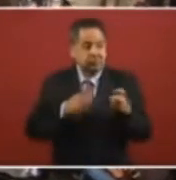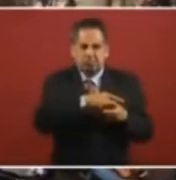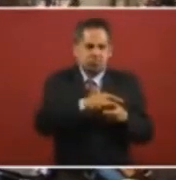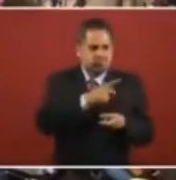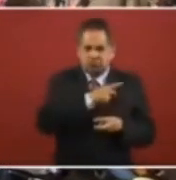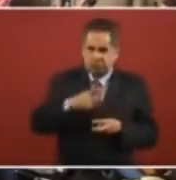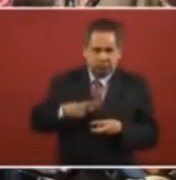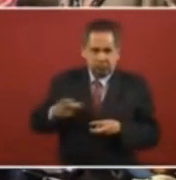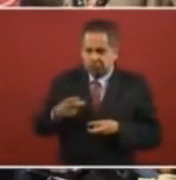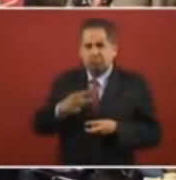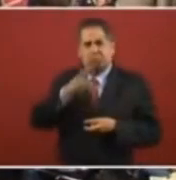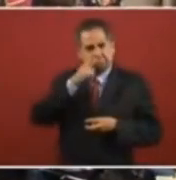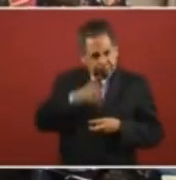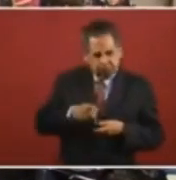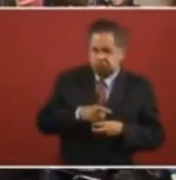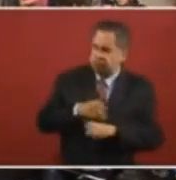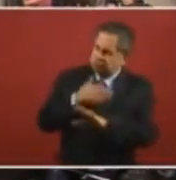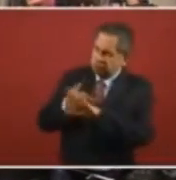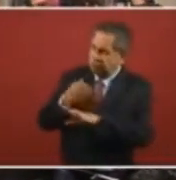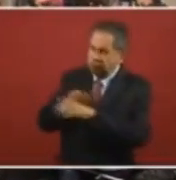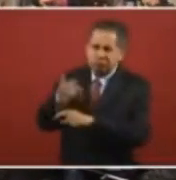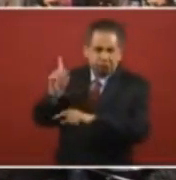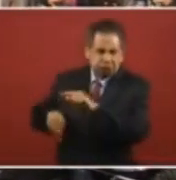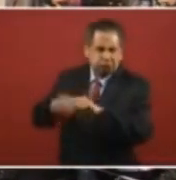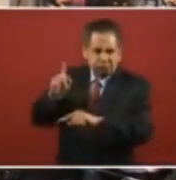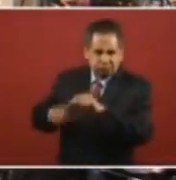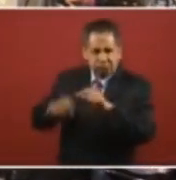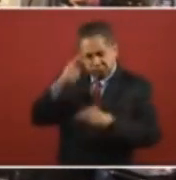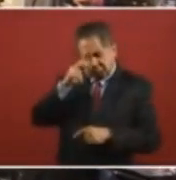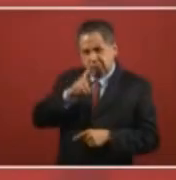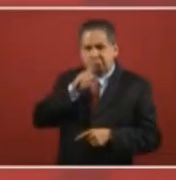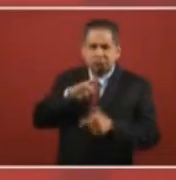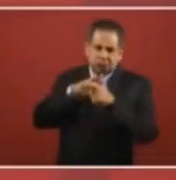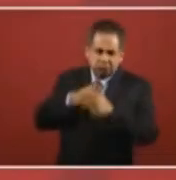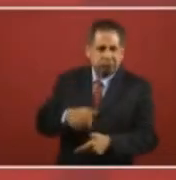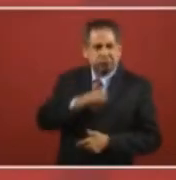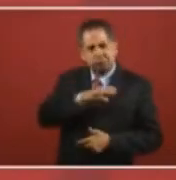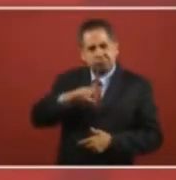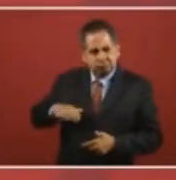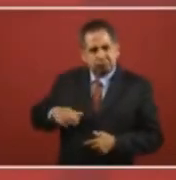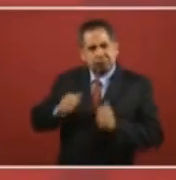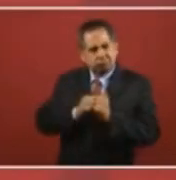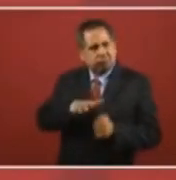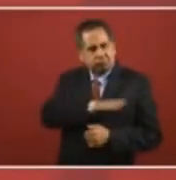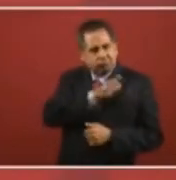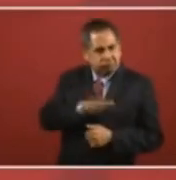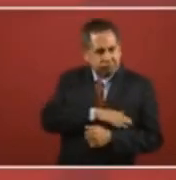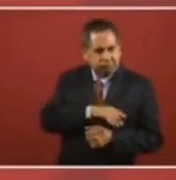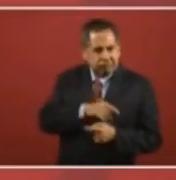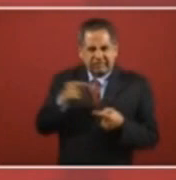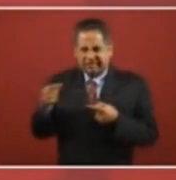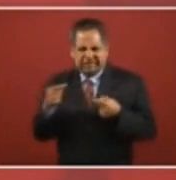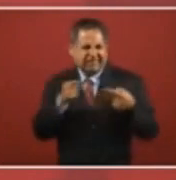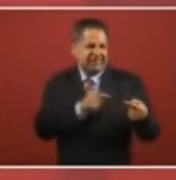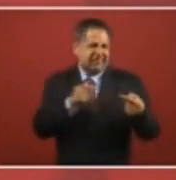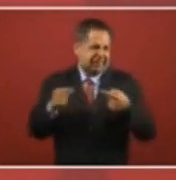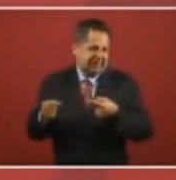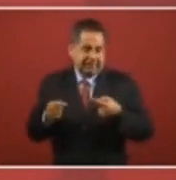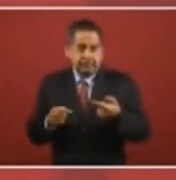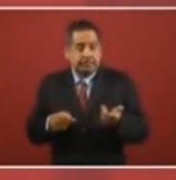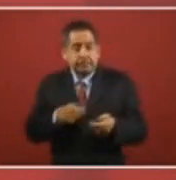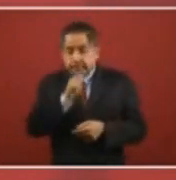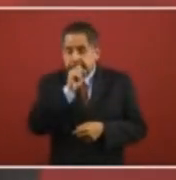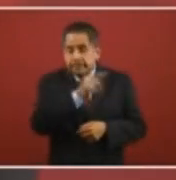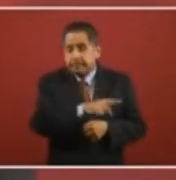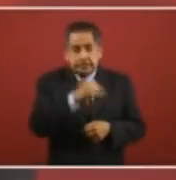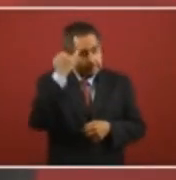civilización. Bueno, el origen filosófico, político de lo que vimos en El Paso es esa